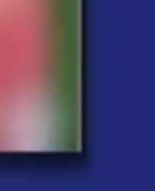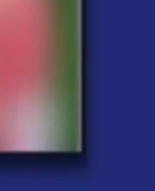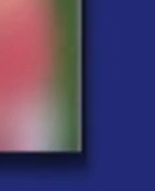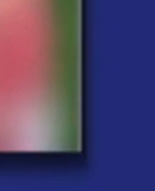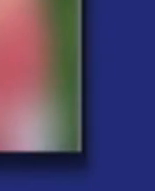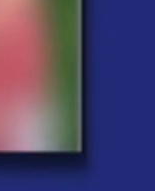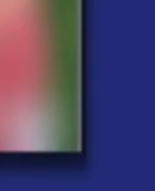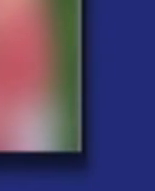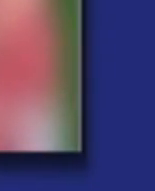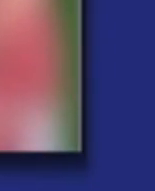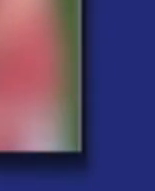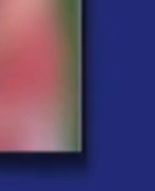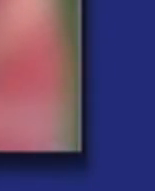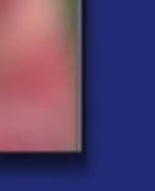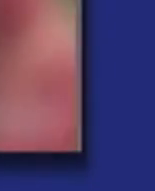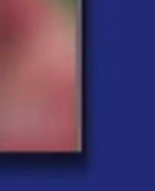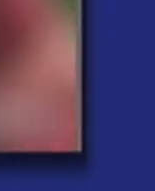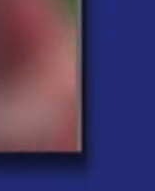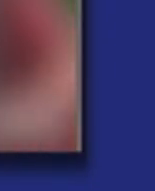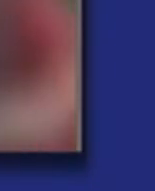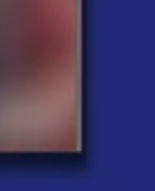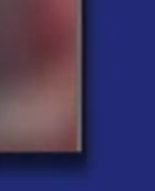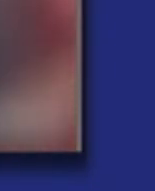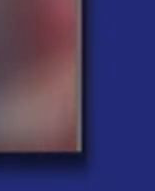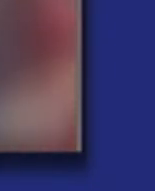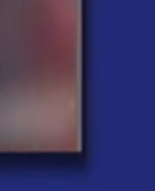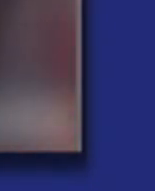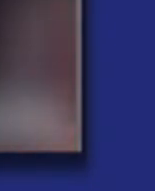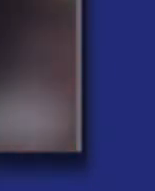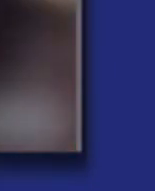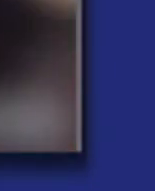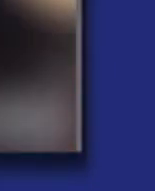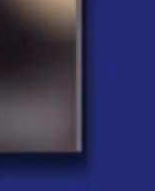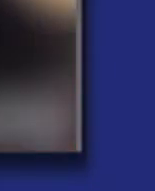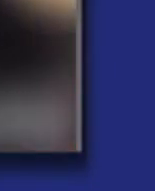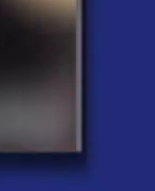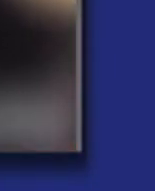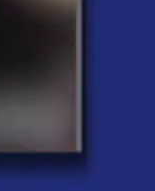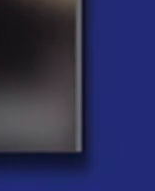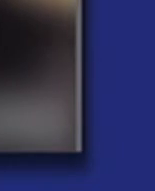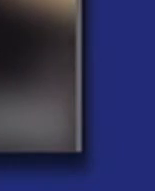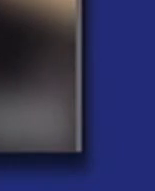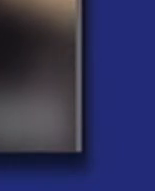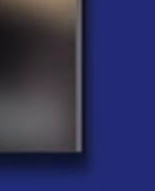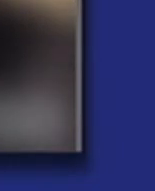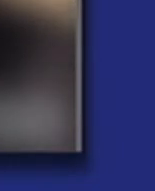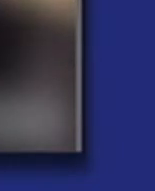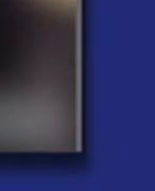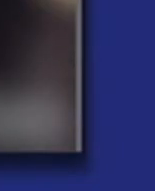dos hijos se te murieron, los otros dos se te fueron, se tras de un hombre a caballo.